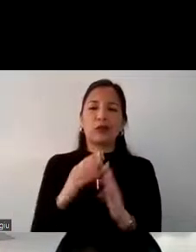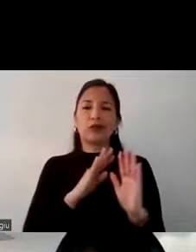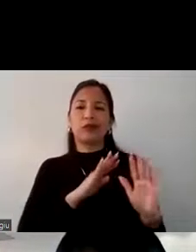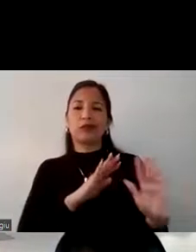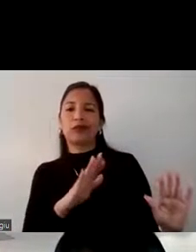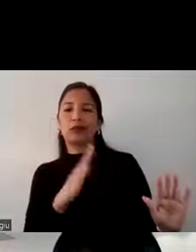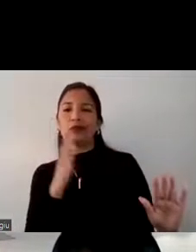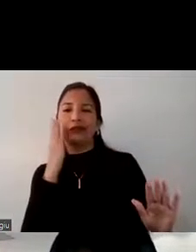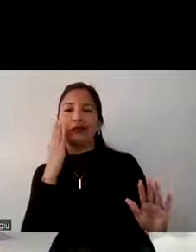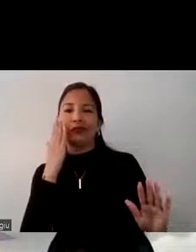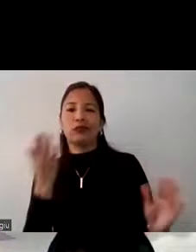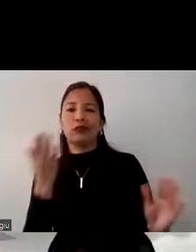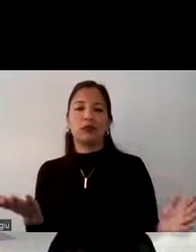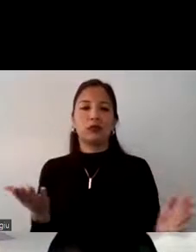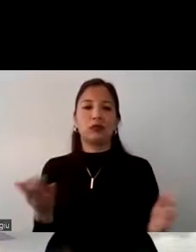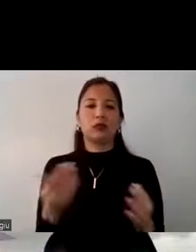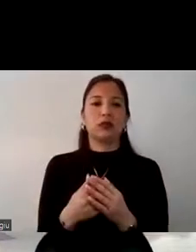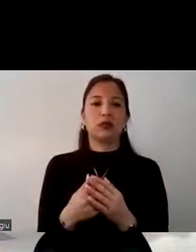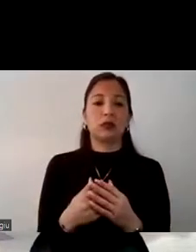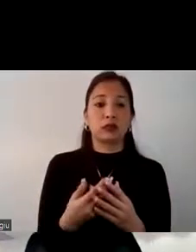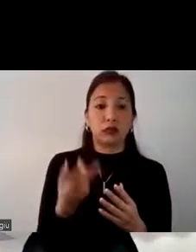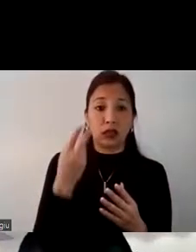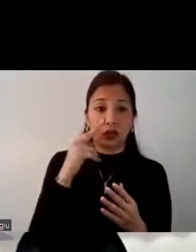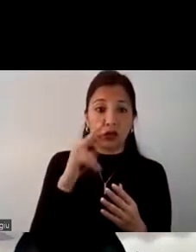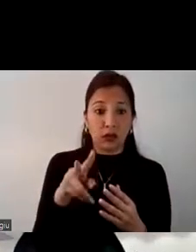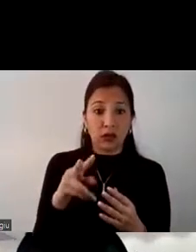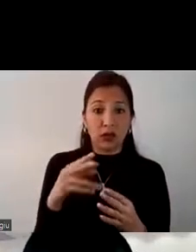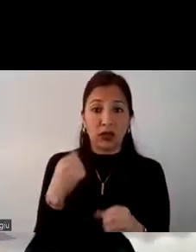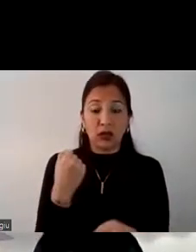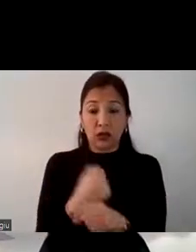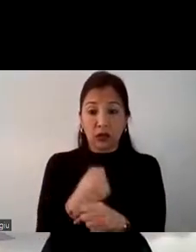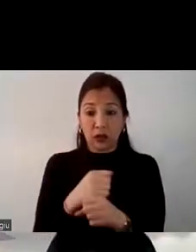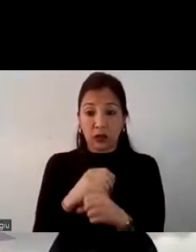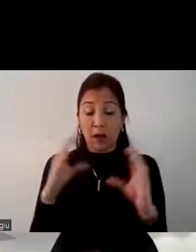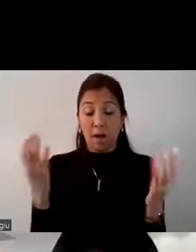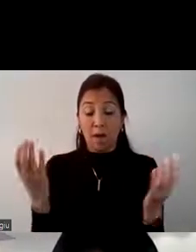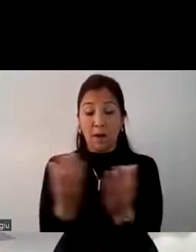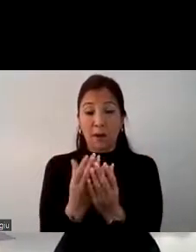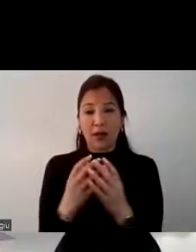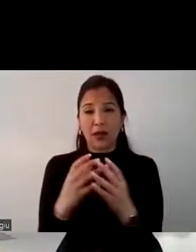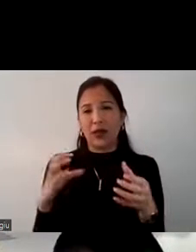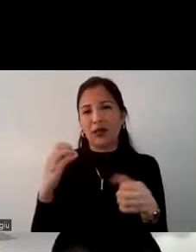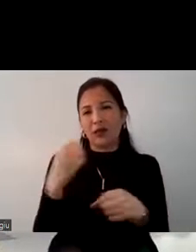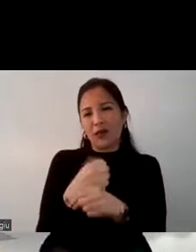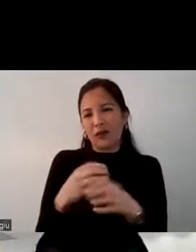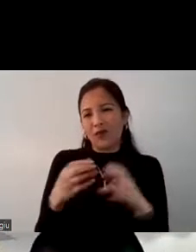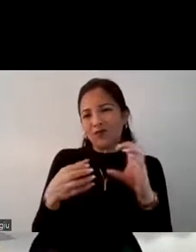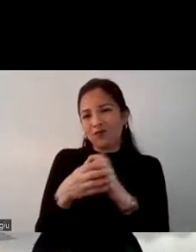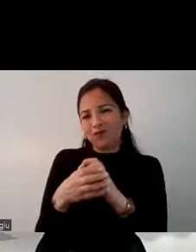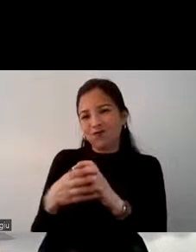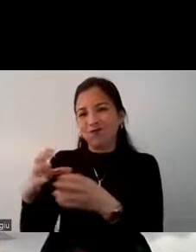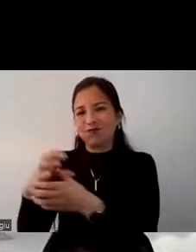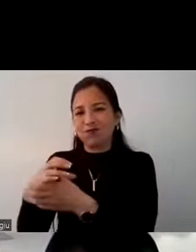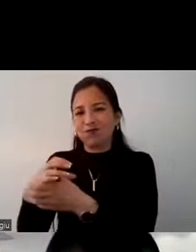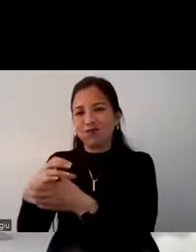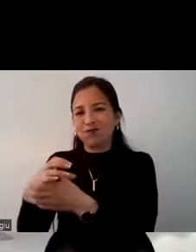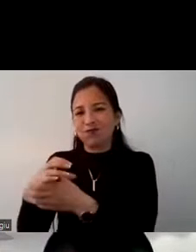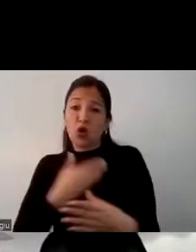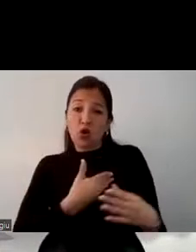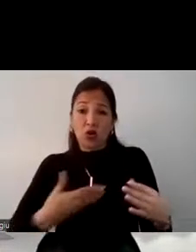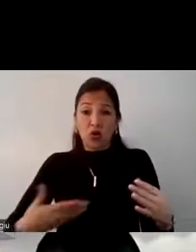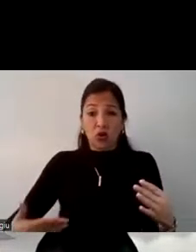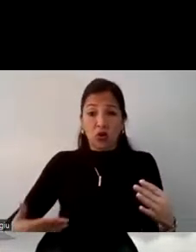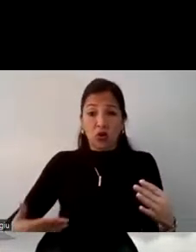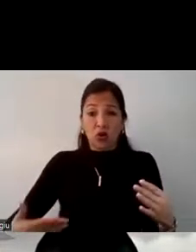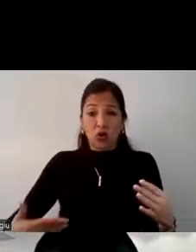acá tenemos que ver que nosotros venimos trabajando en todo ello pero es un trabajo en equipo y no solamente el gobierno central tenemos